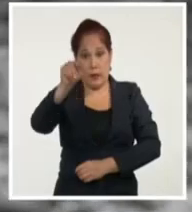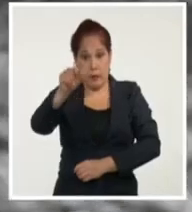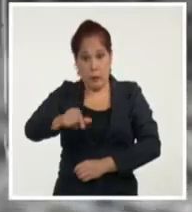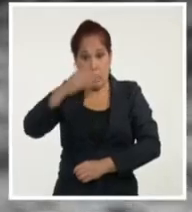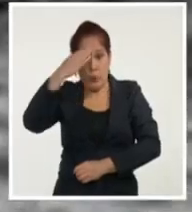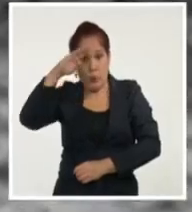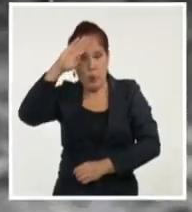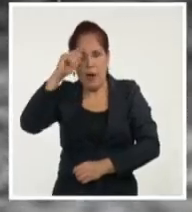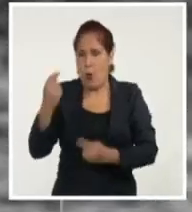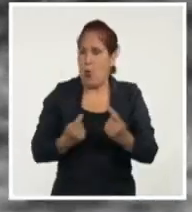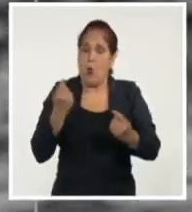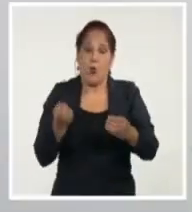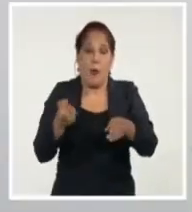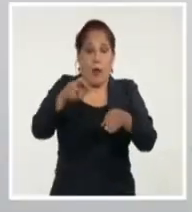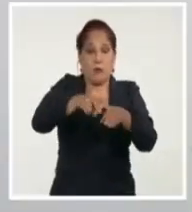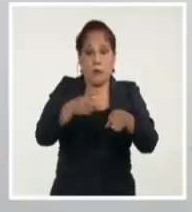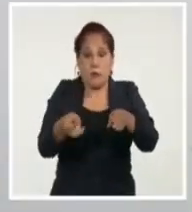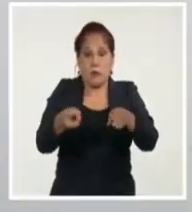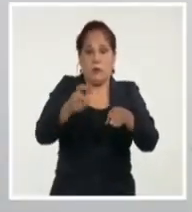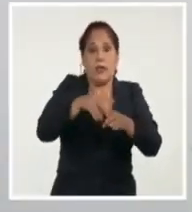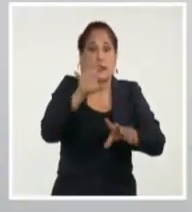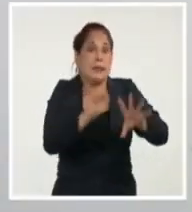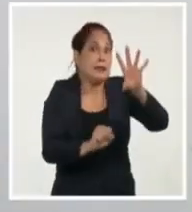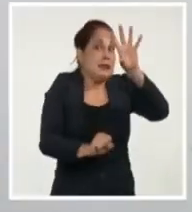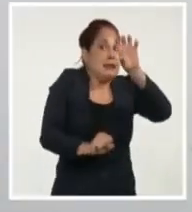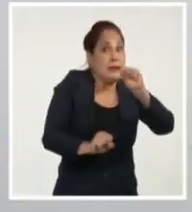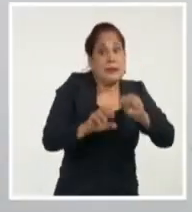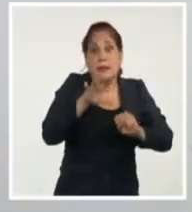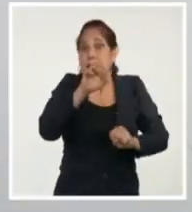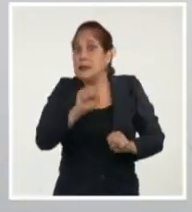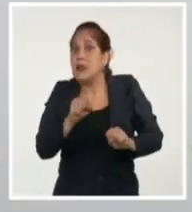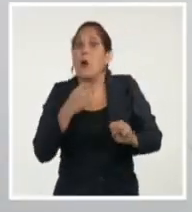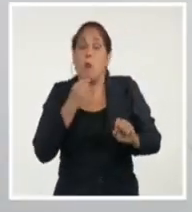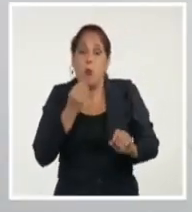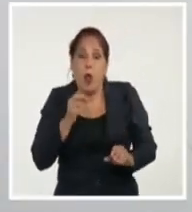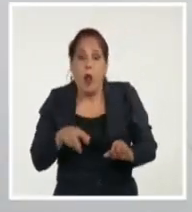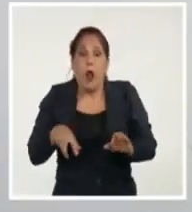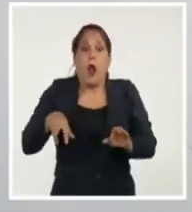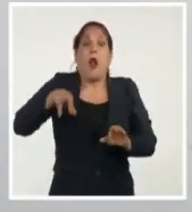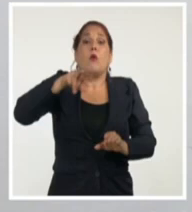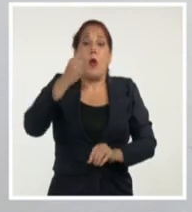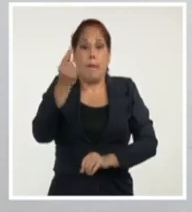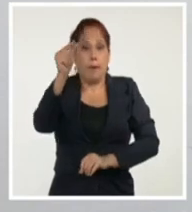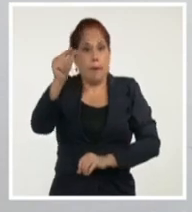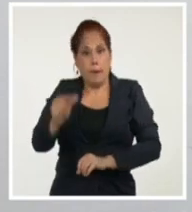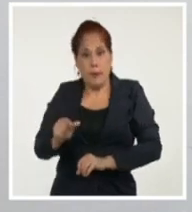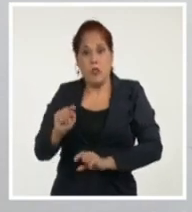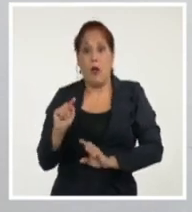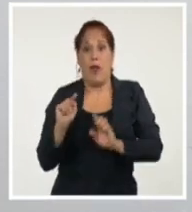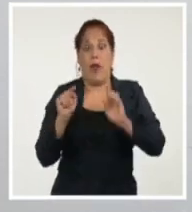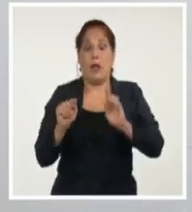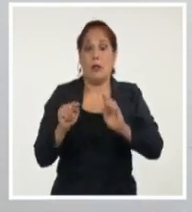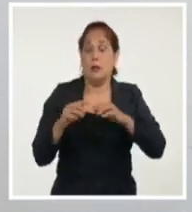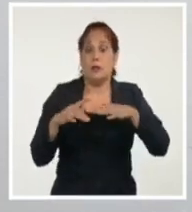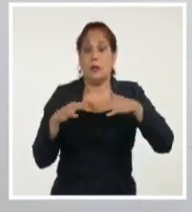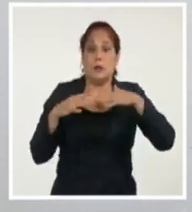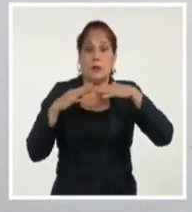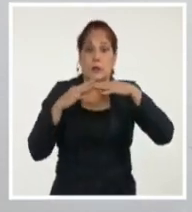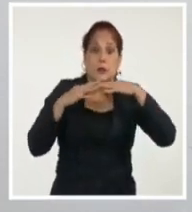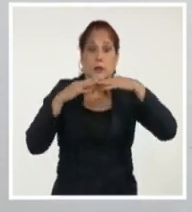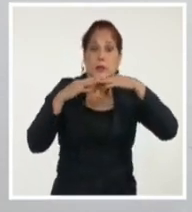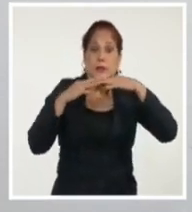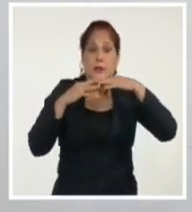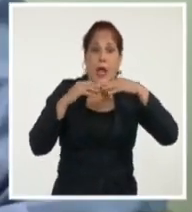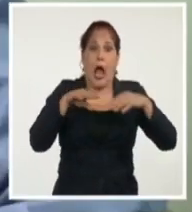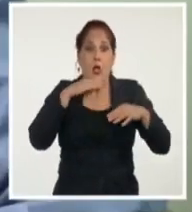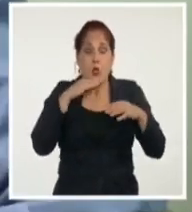comenzaron a luchar por sus vidas. Todos los que estaban abajo lograron salir. Menos una sola persona que, según escuché, se enredó con una lona